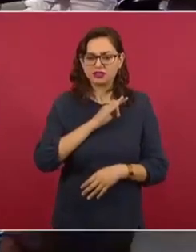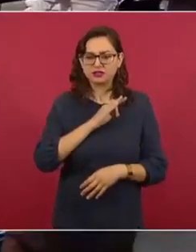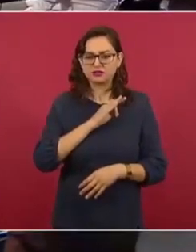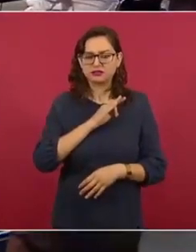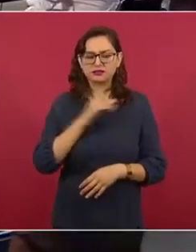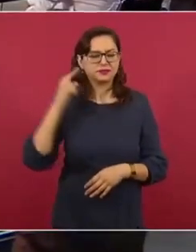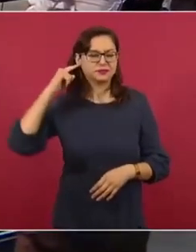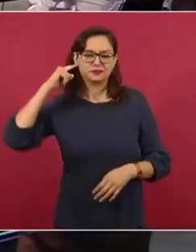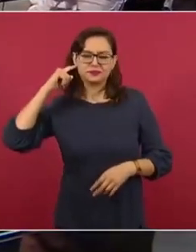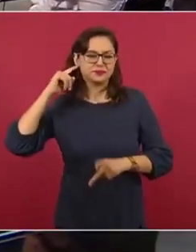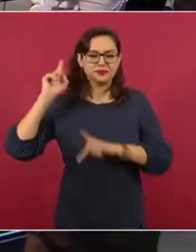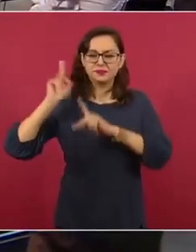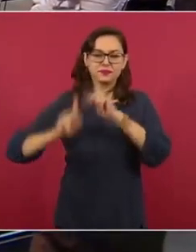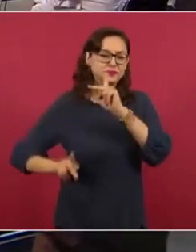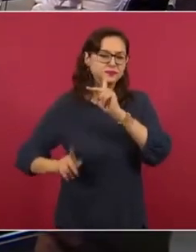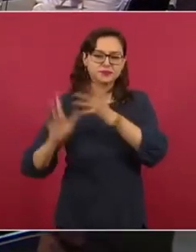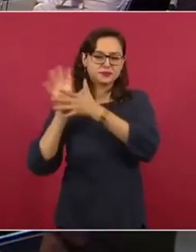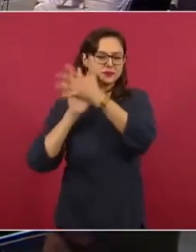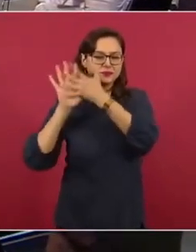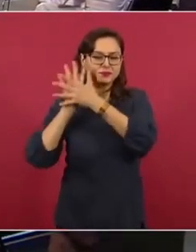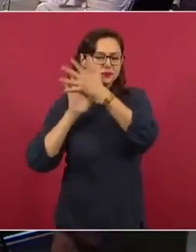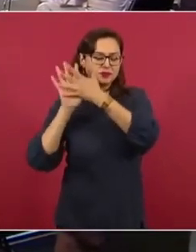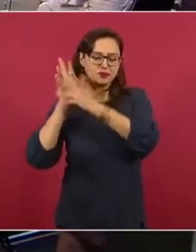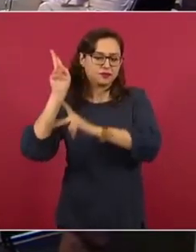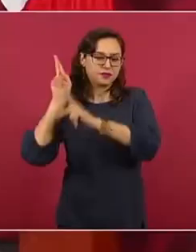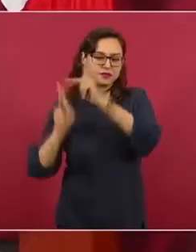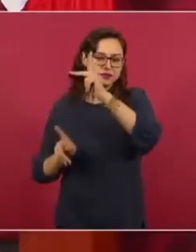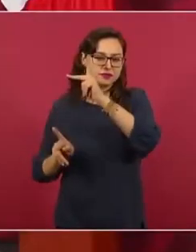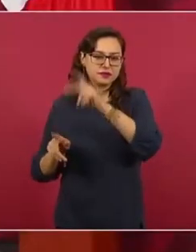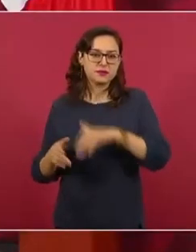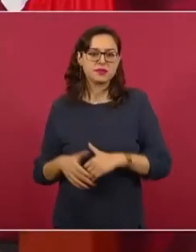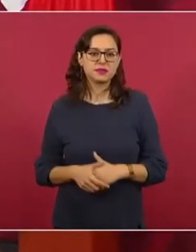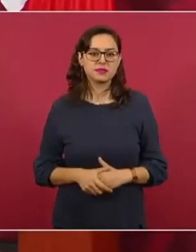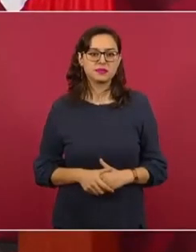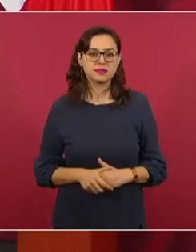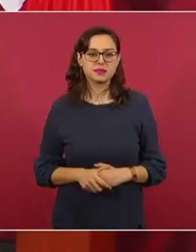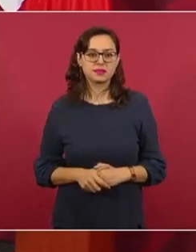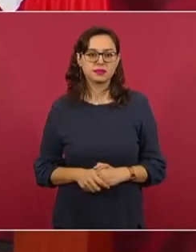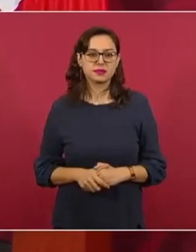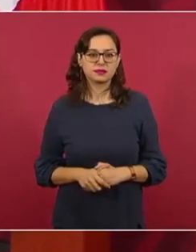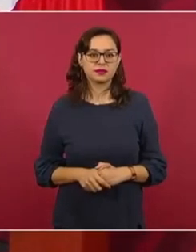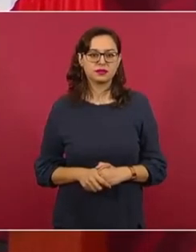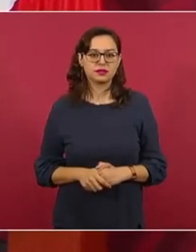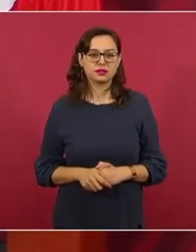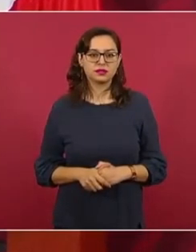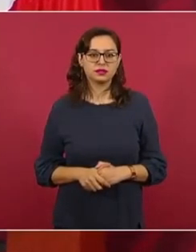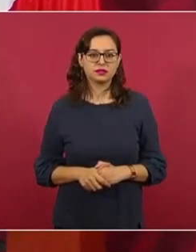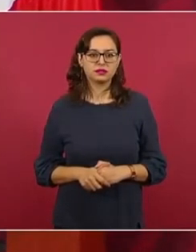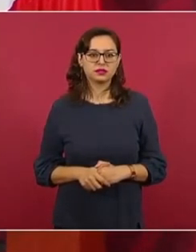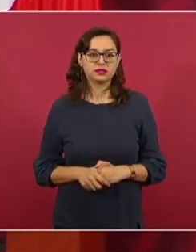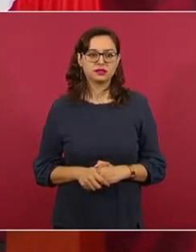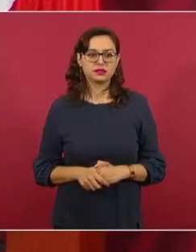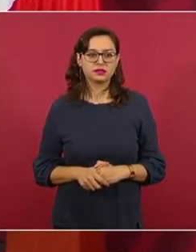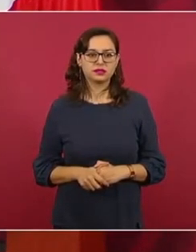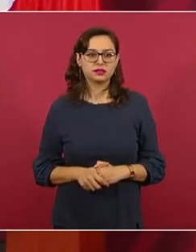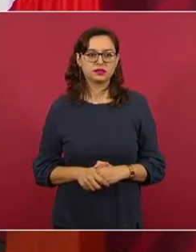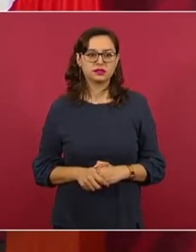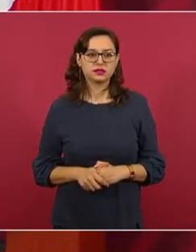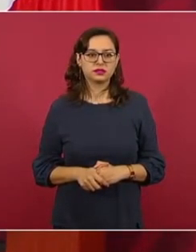Y culpaba por todo el presidente… ¿Le suena? ¿Le suena? Neuchairos…